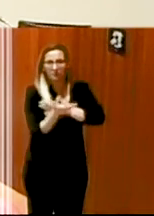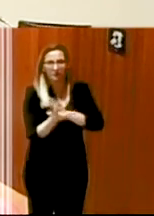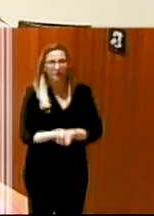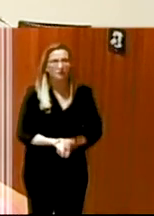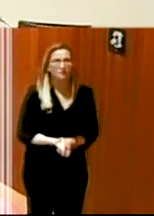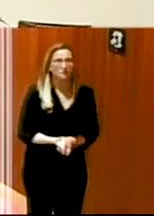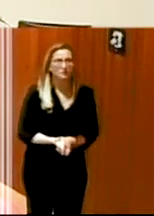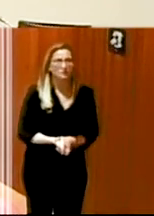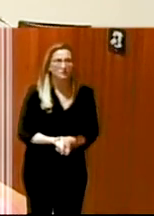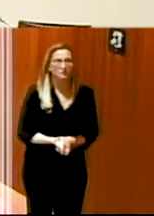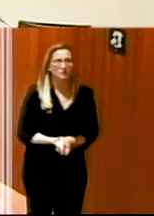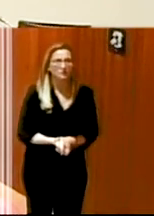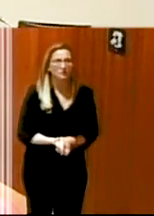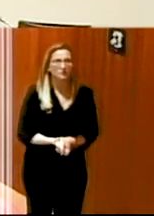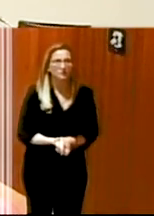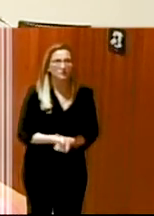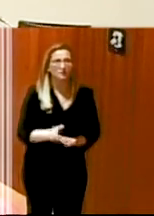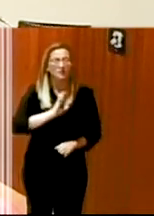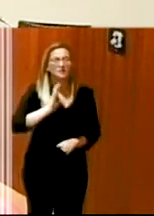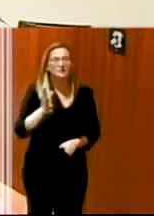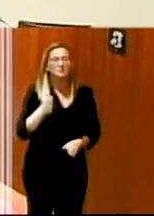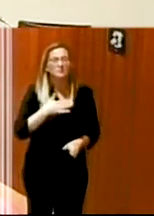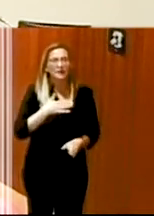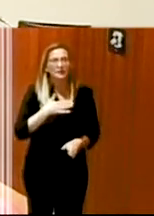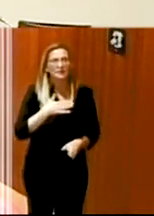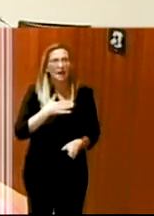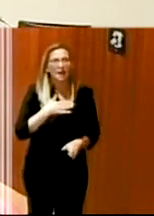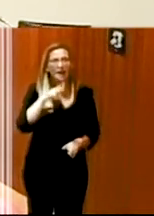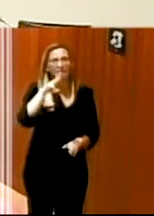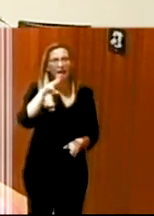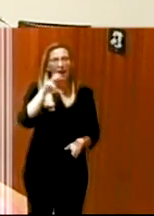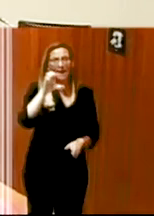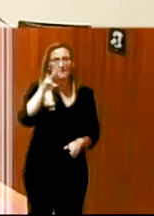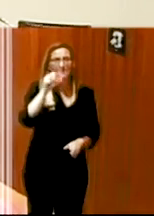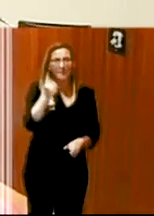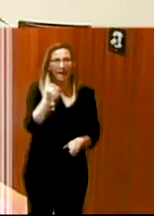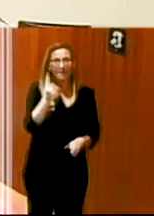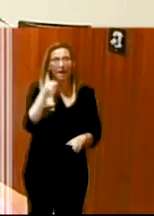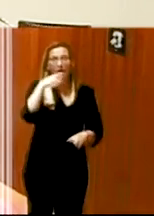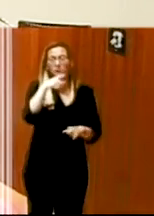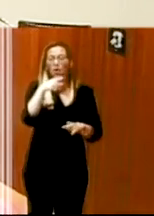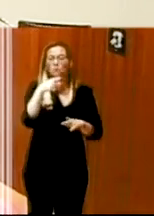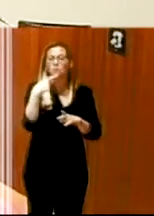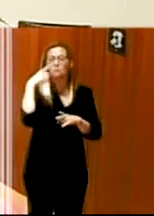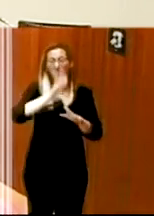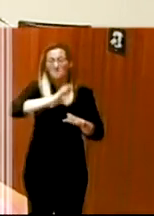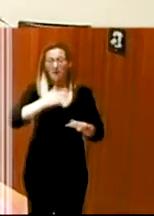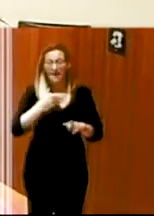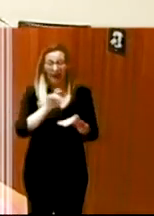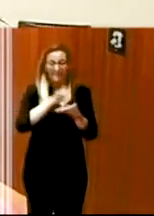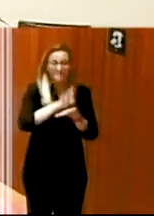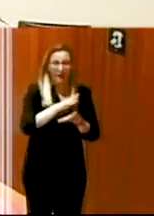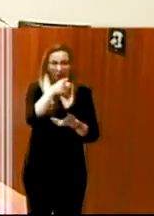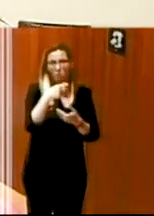ella es Pepa Niebla que mañana además tenemos concierto de ella es una cantante de jazz con un quinteto en Málaga